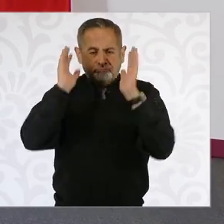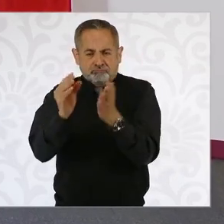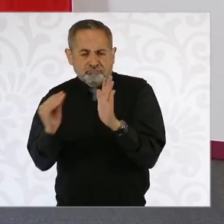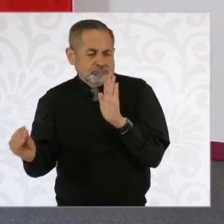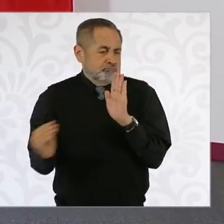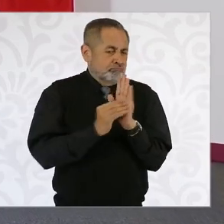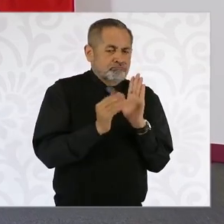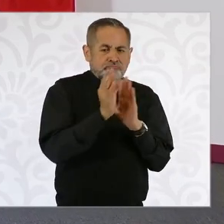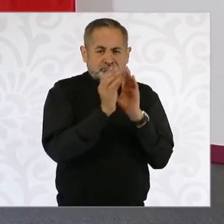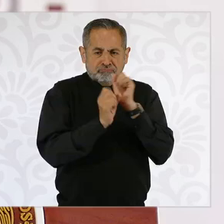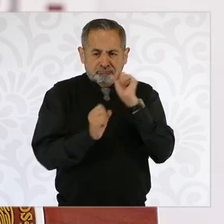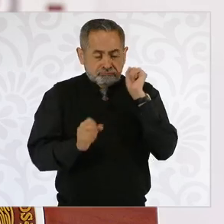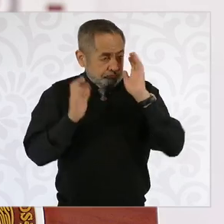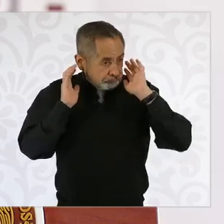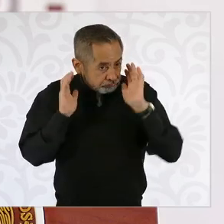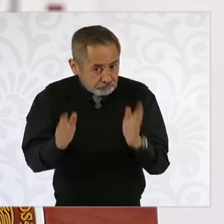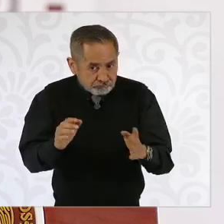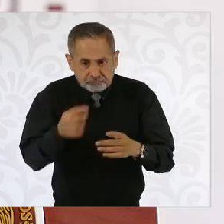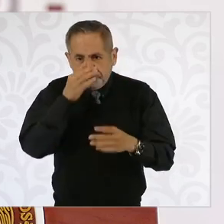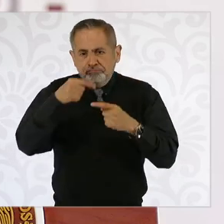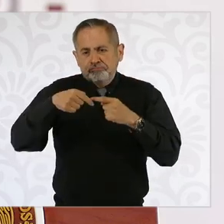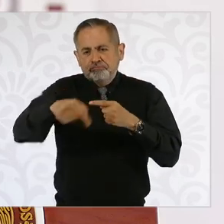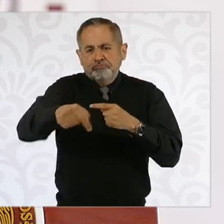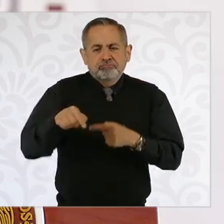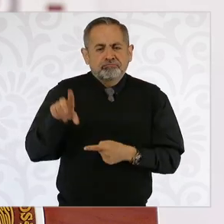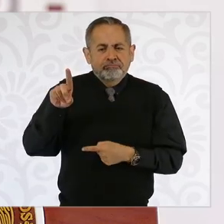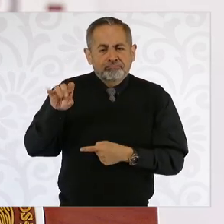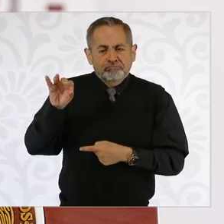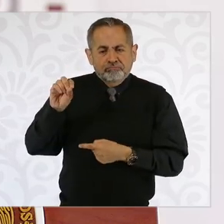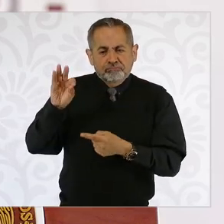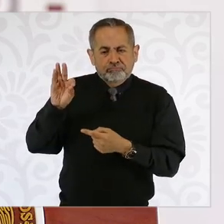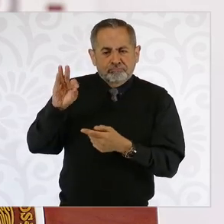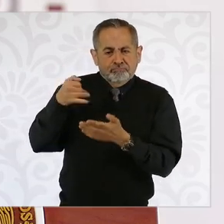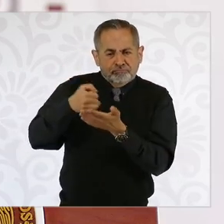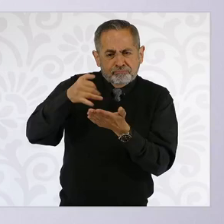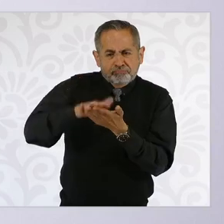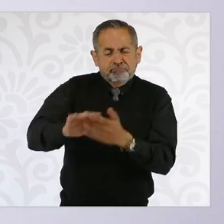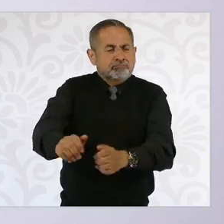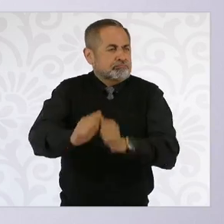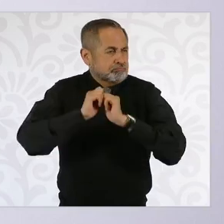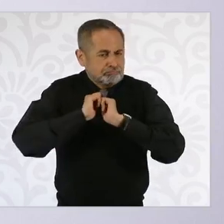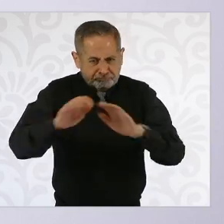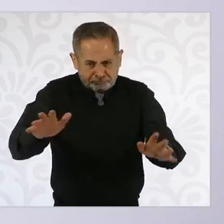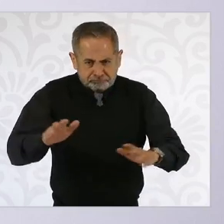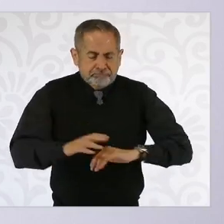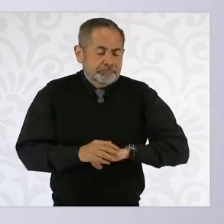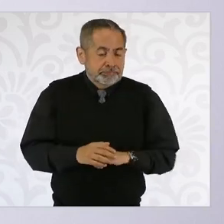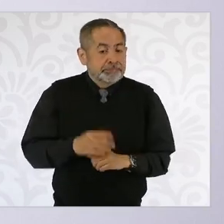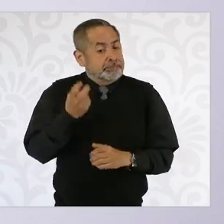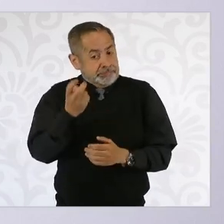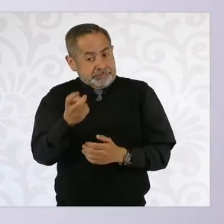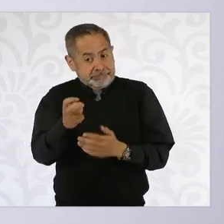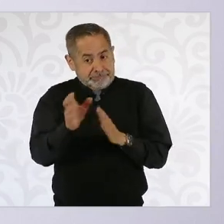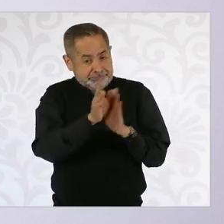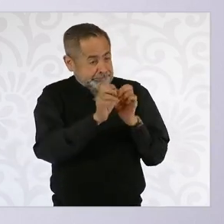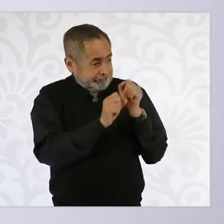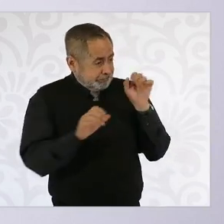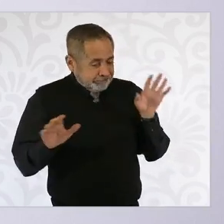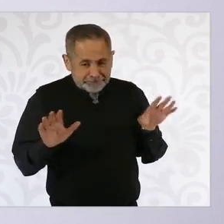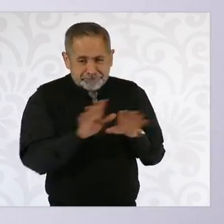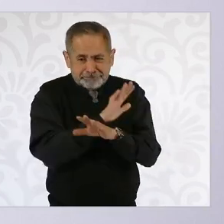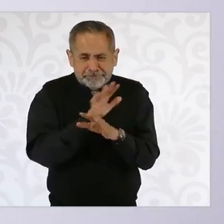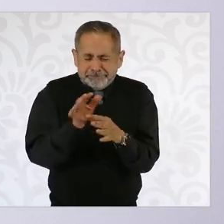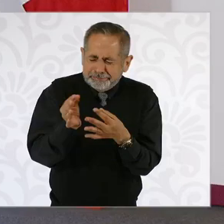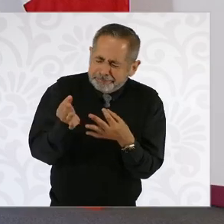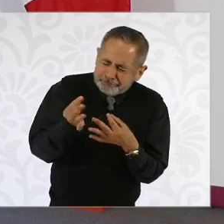poder pasar a la firma para su publicación en el Diario Oficial de la Federación. Esta reforma constitucional es muy